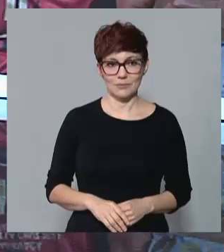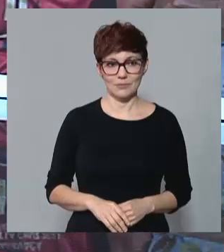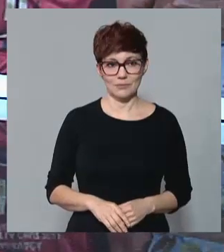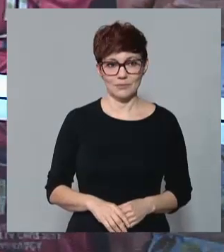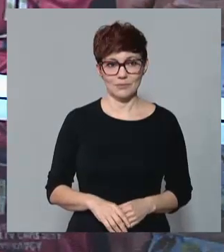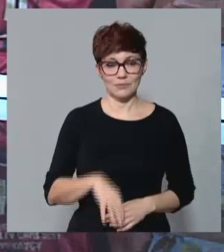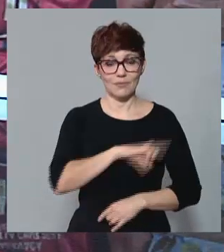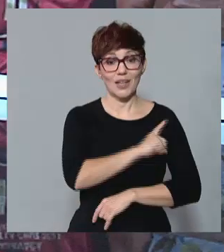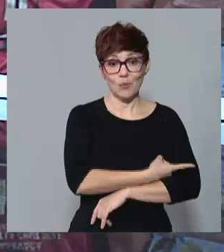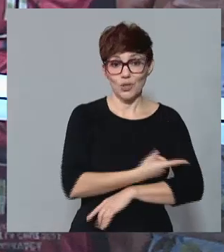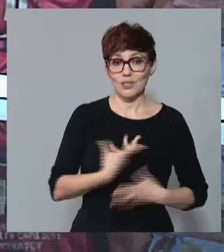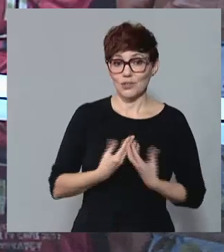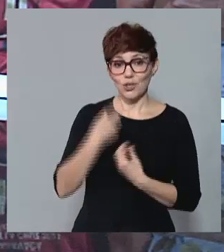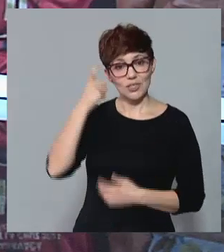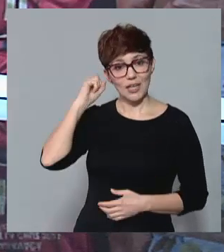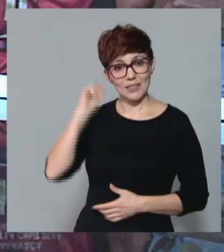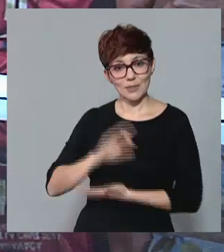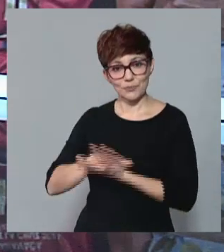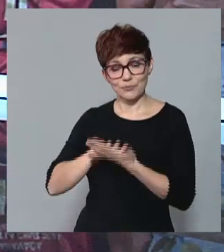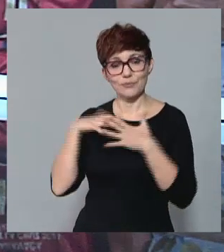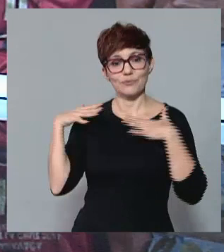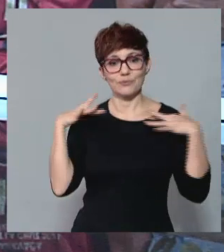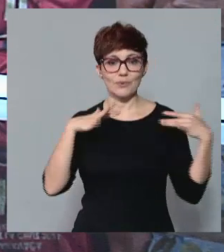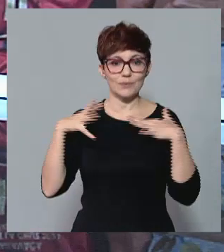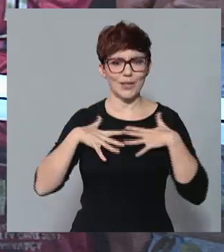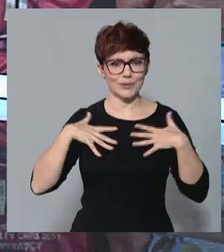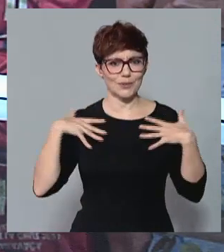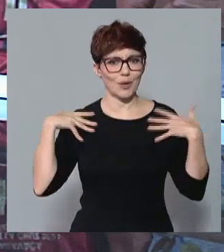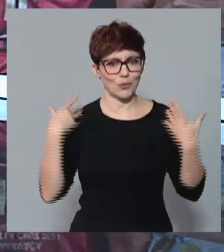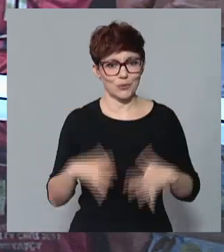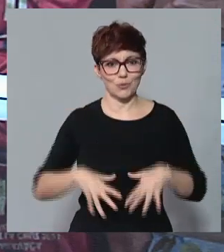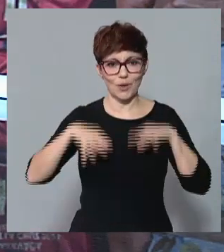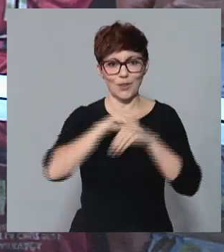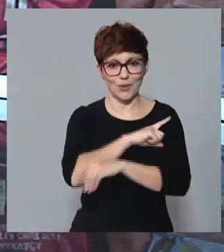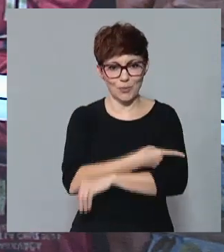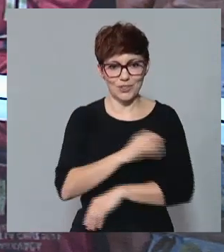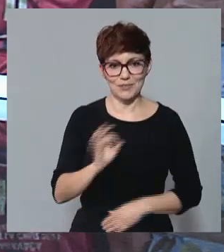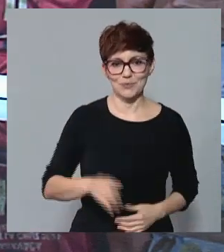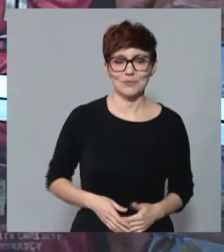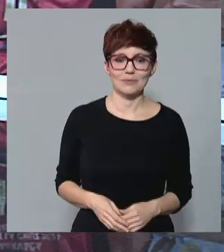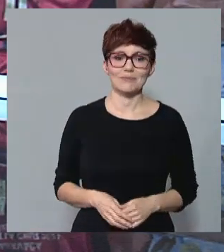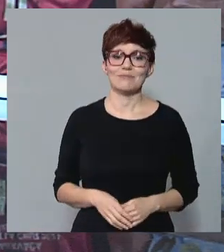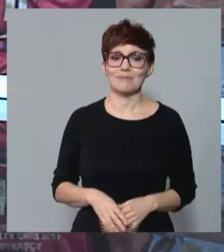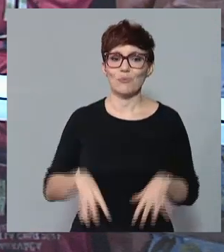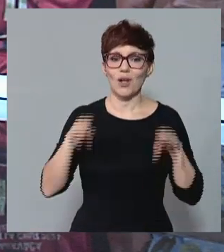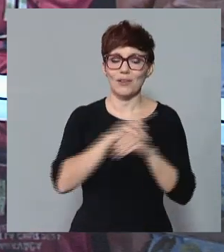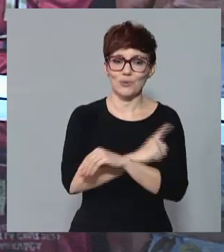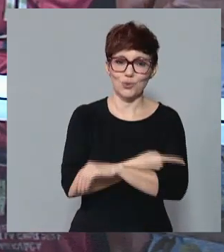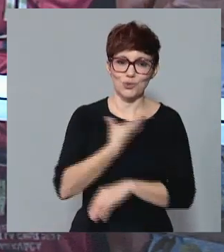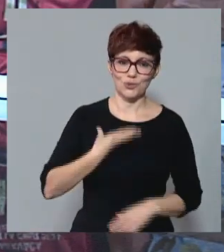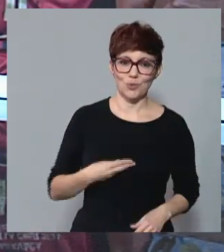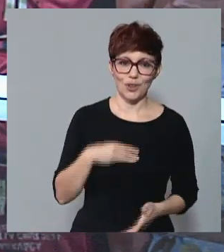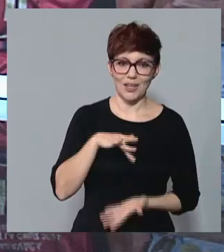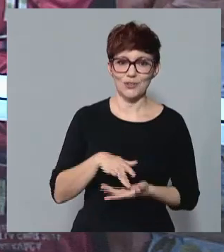Y en Deportes Teresa hemos vivido uno de los partidos más emocionantes en el Palacio de los Deportes. En el Palacio de Deportes de Murcia, un espectáculo